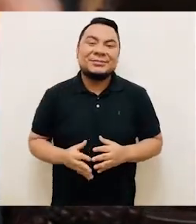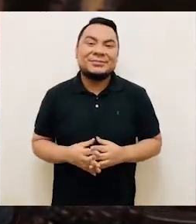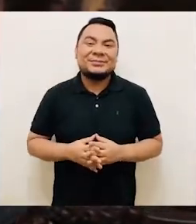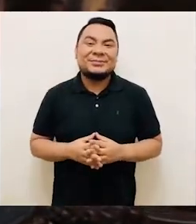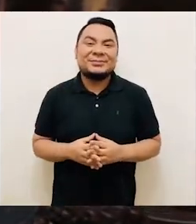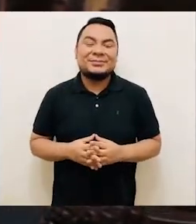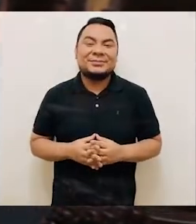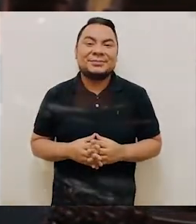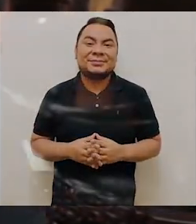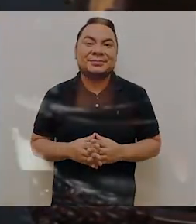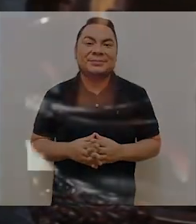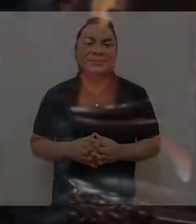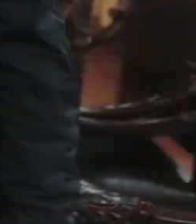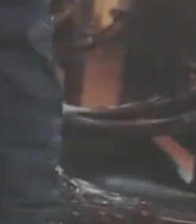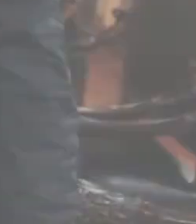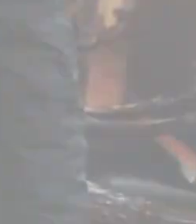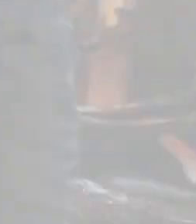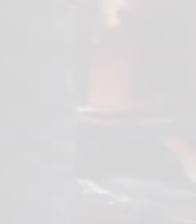vemos!